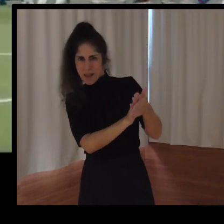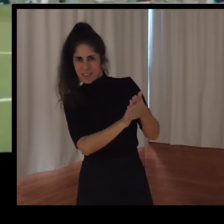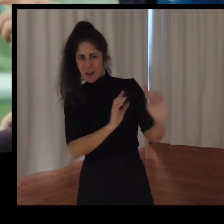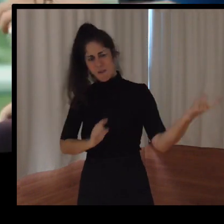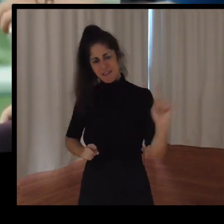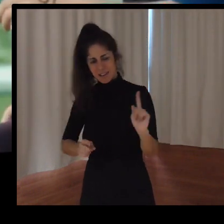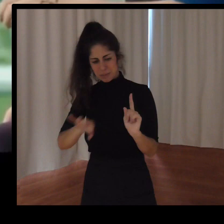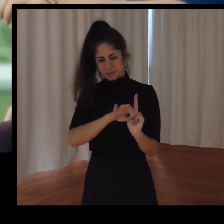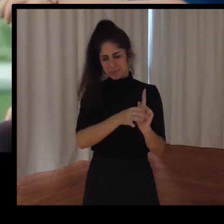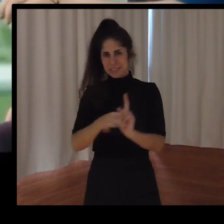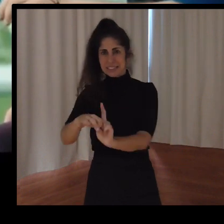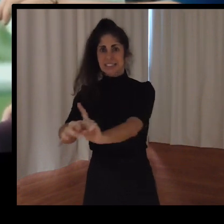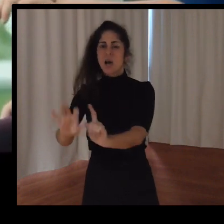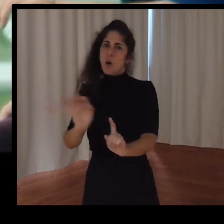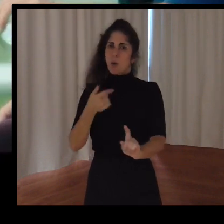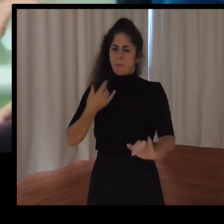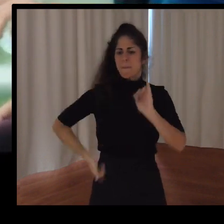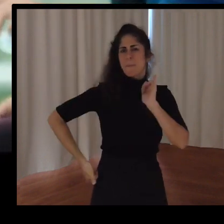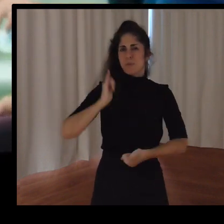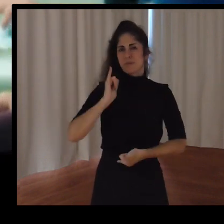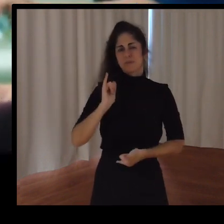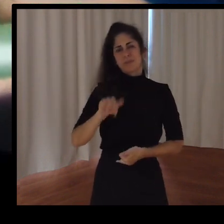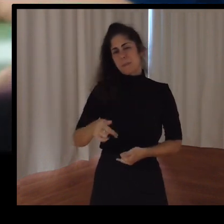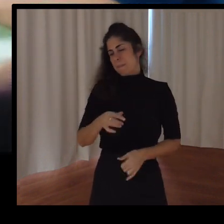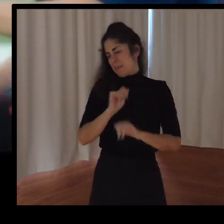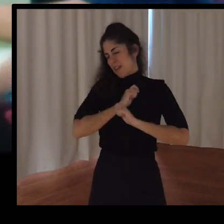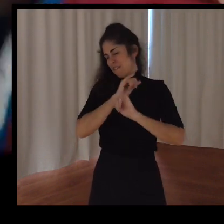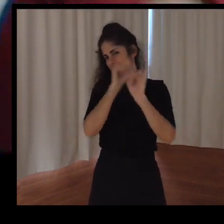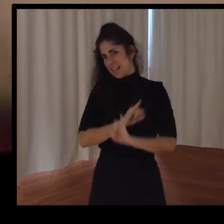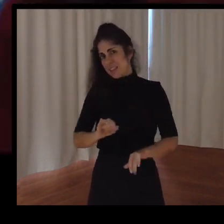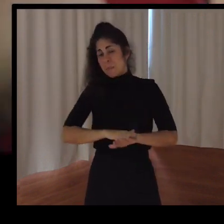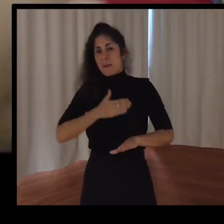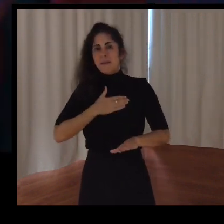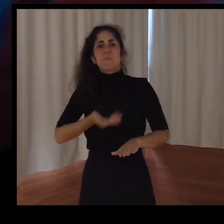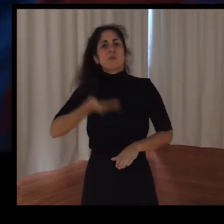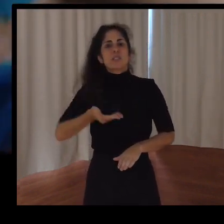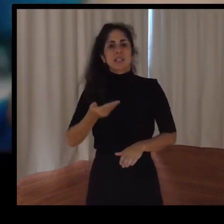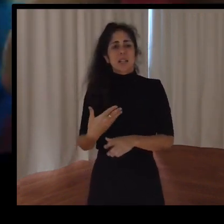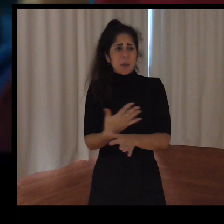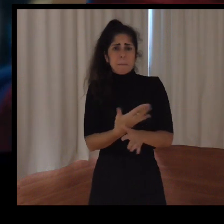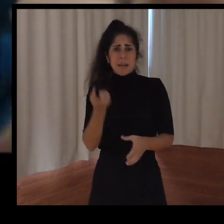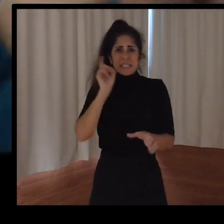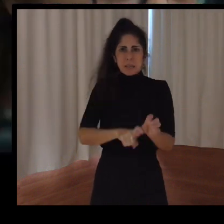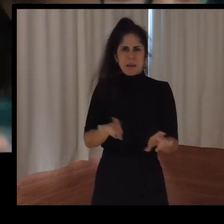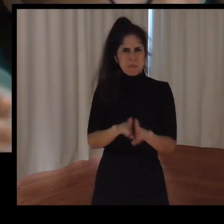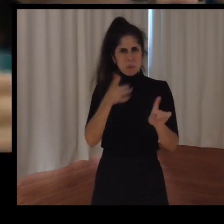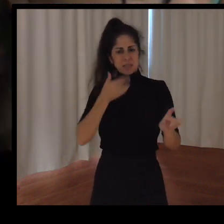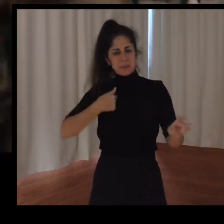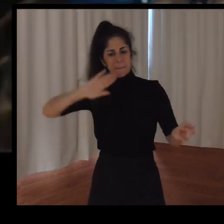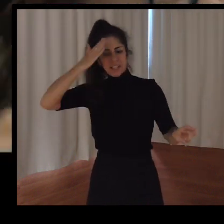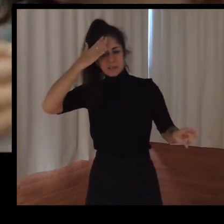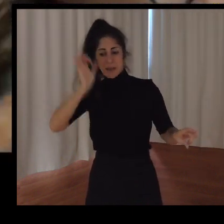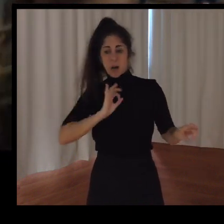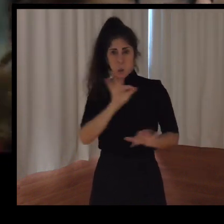si es como titular o suplente, me da igual y me lo paso